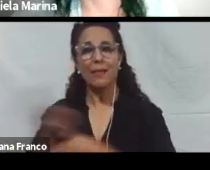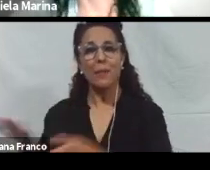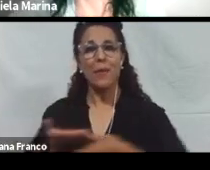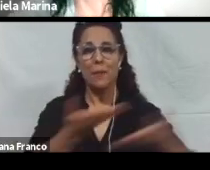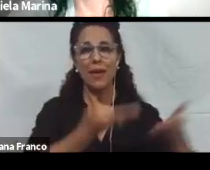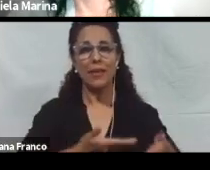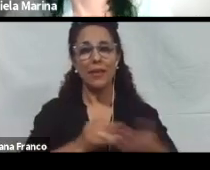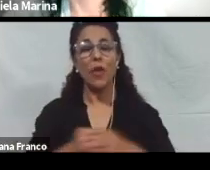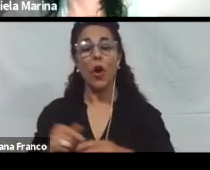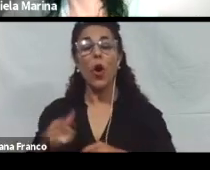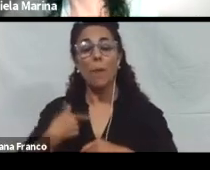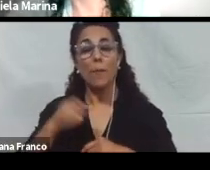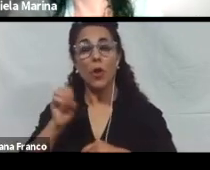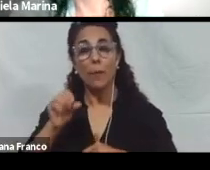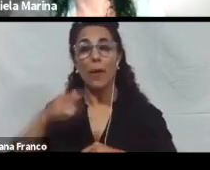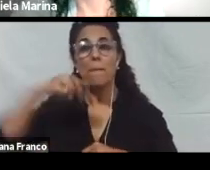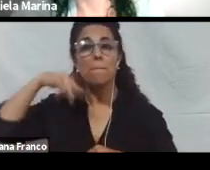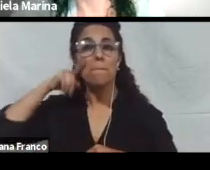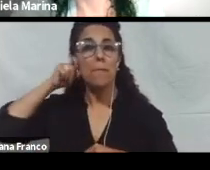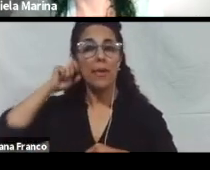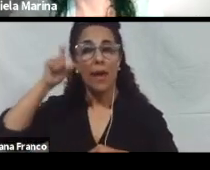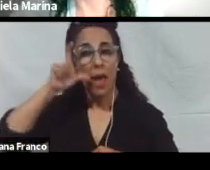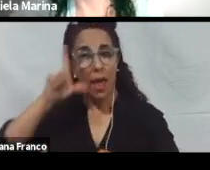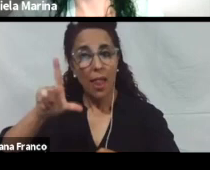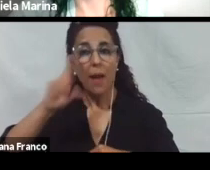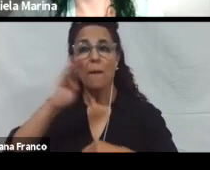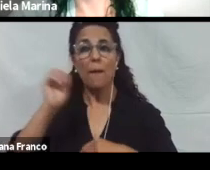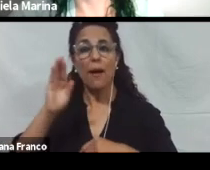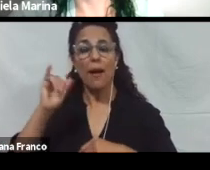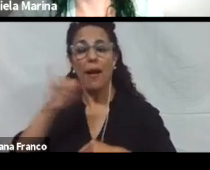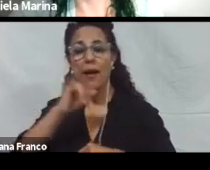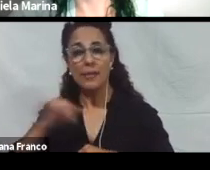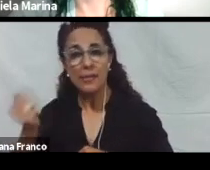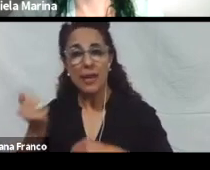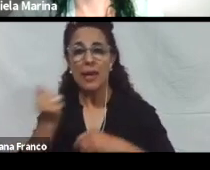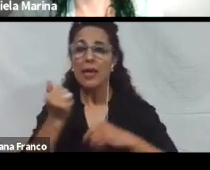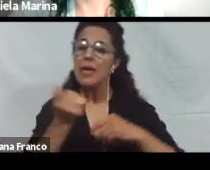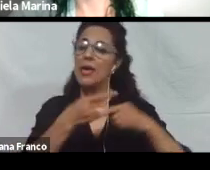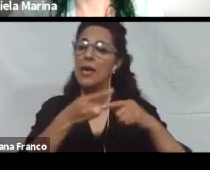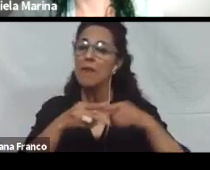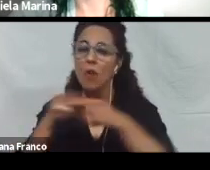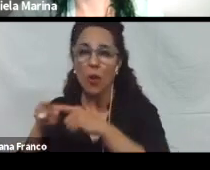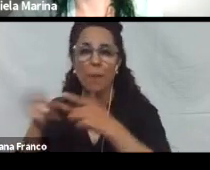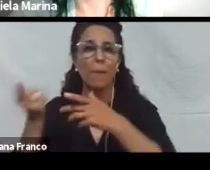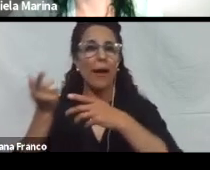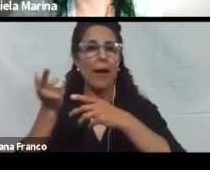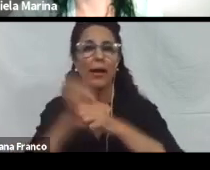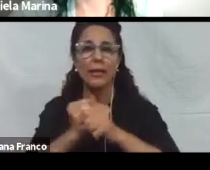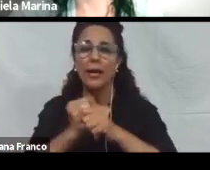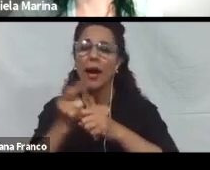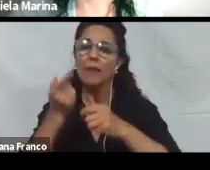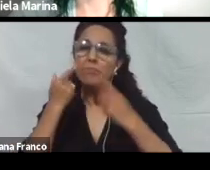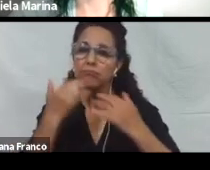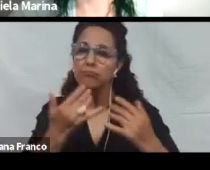Soy Miguel Barrasa. Soy estudiante de la licenciatura de informática de la Universidad de Quilmes. Soy coach ontológico